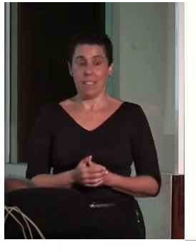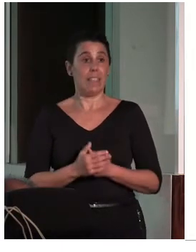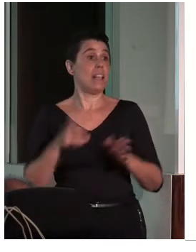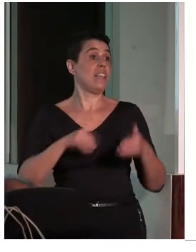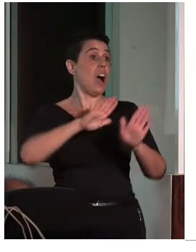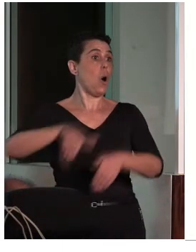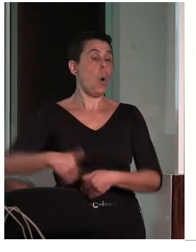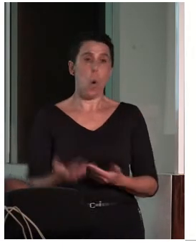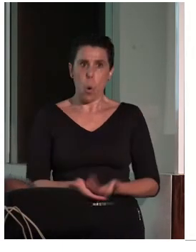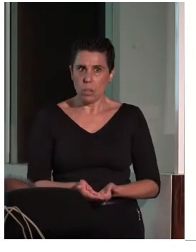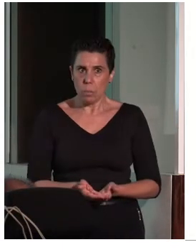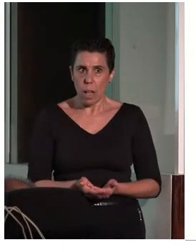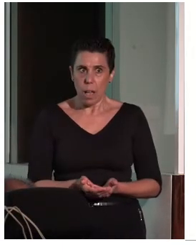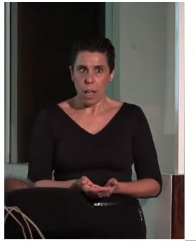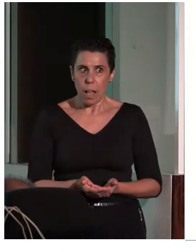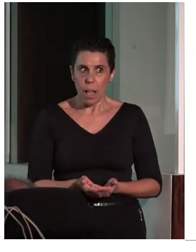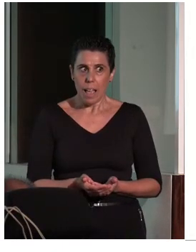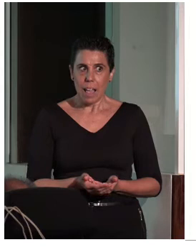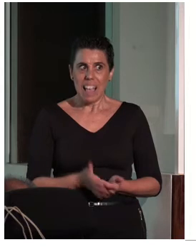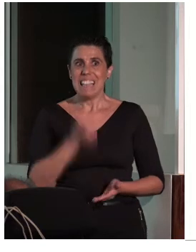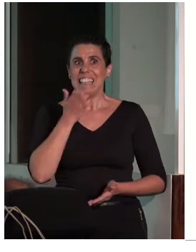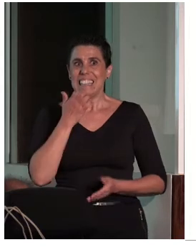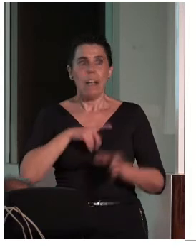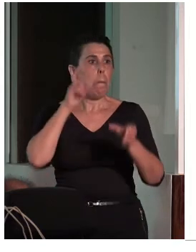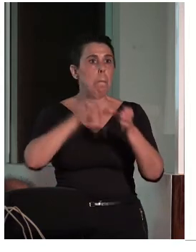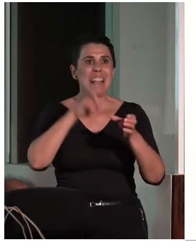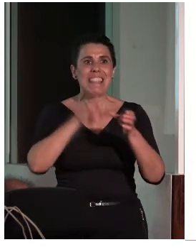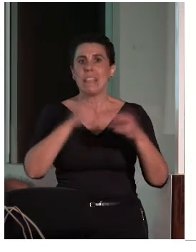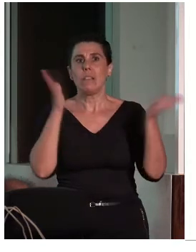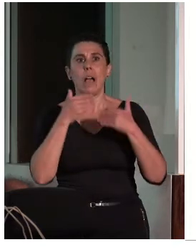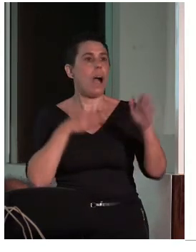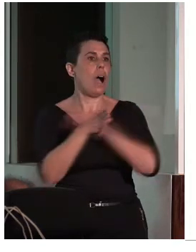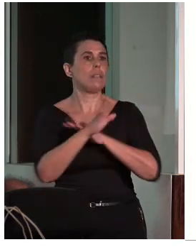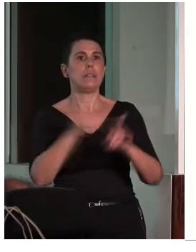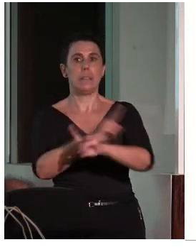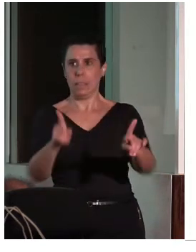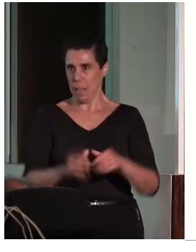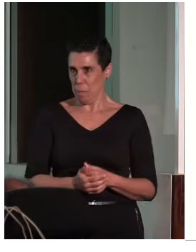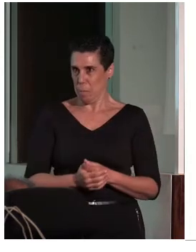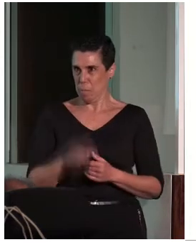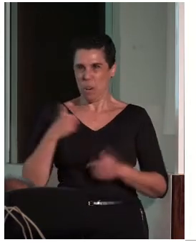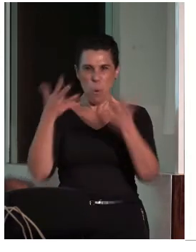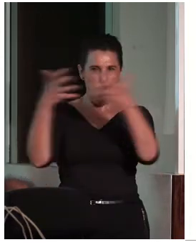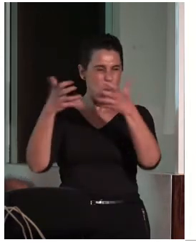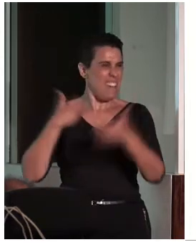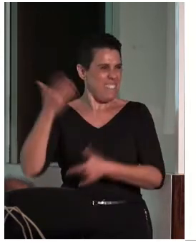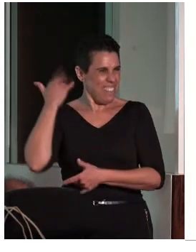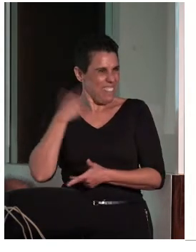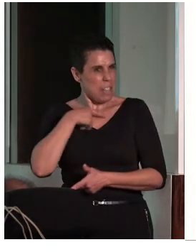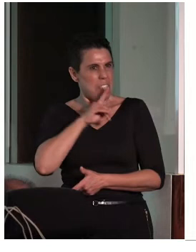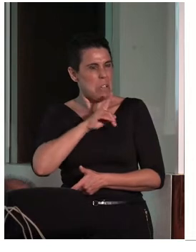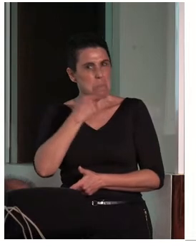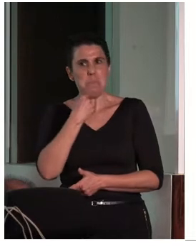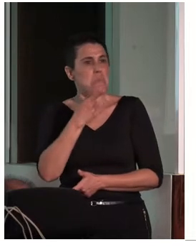no puede haber accesibilidad si no hay participación. Había un dicho por ahí, no sé de quién es, que